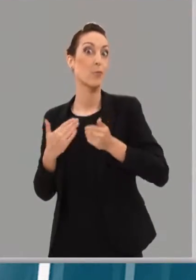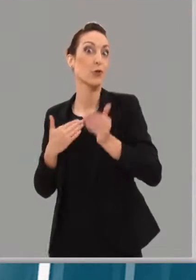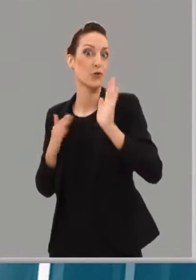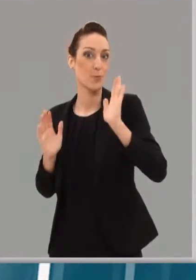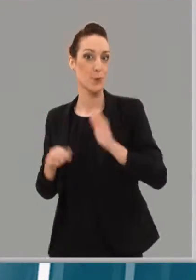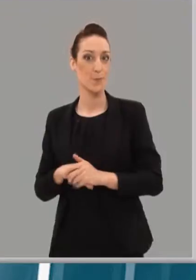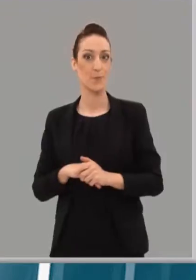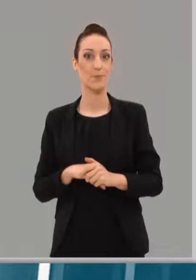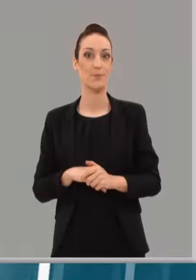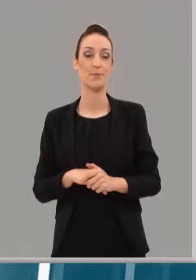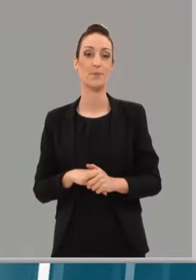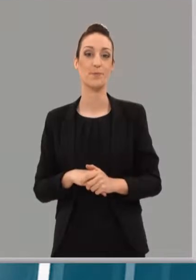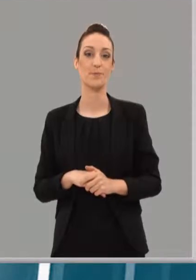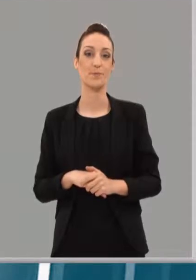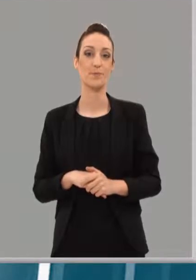¡Alcalde! ¡Alcalde!